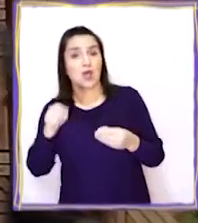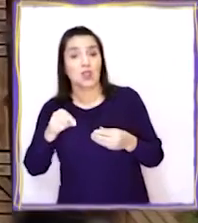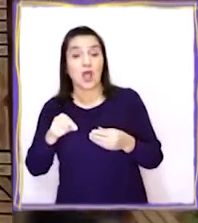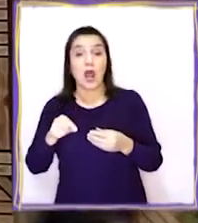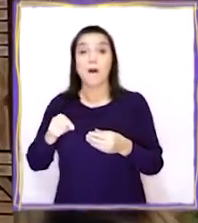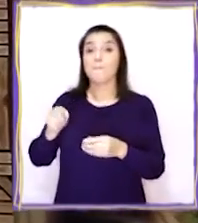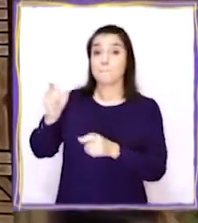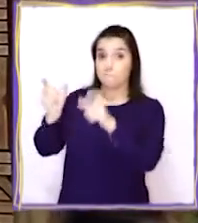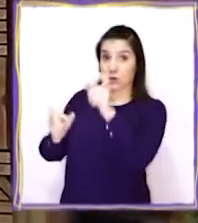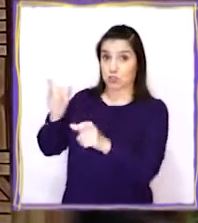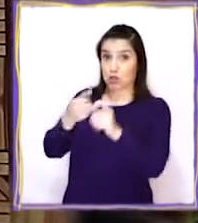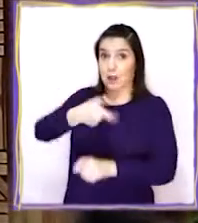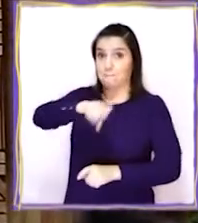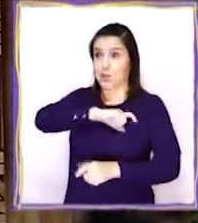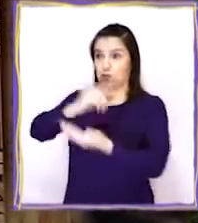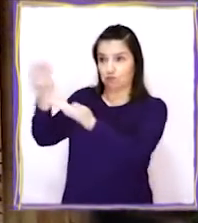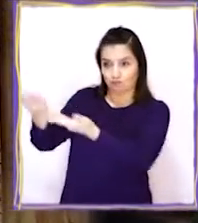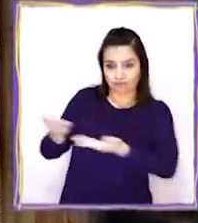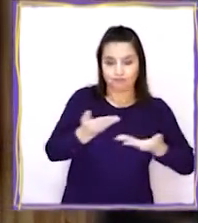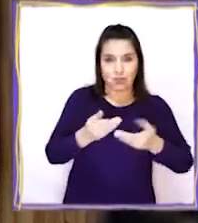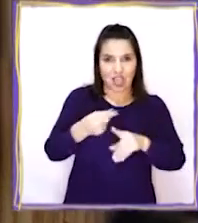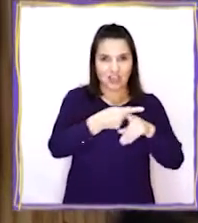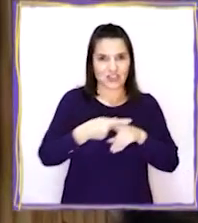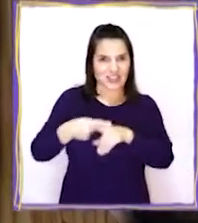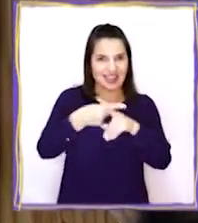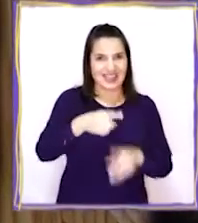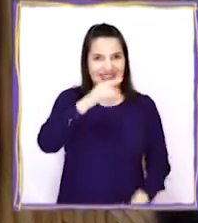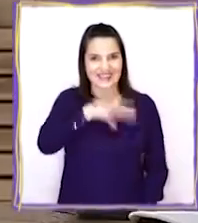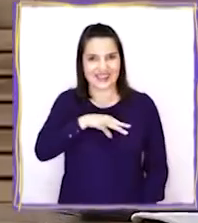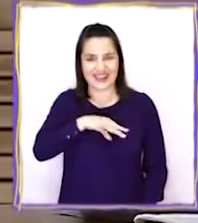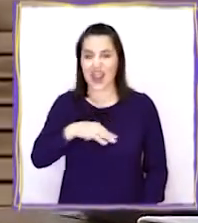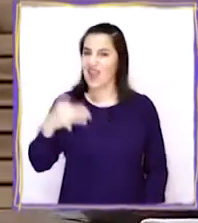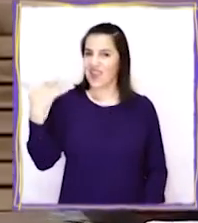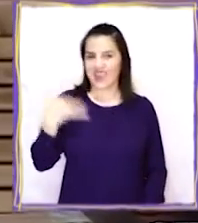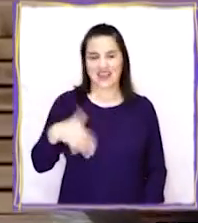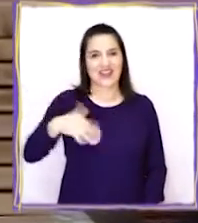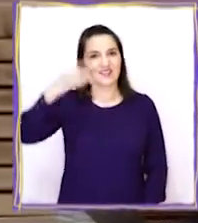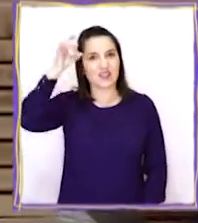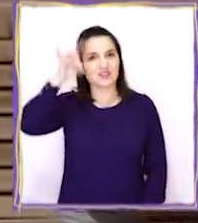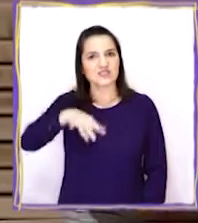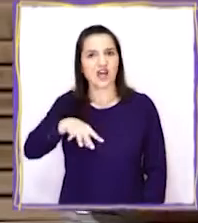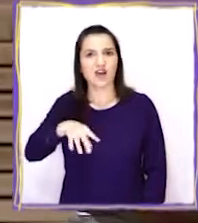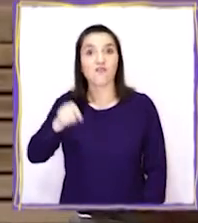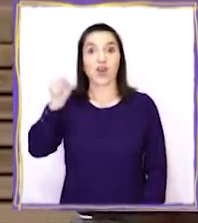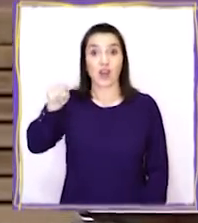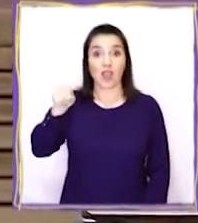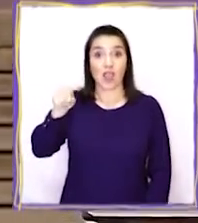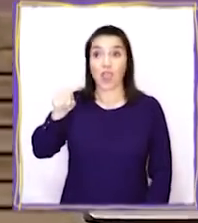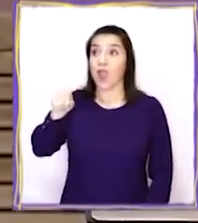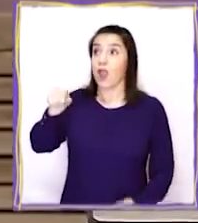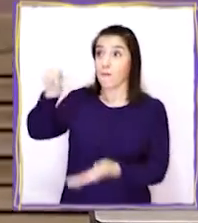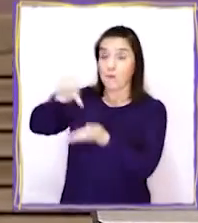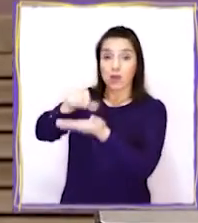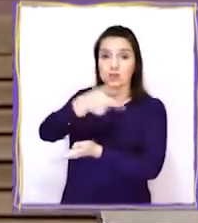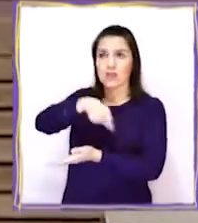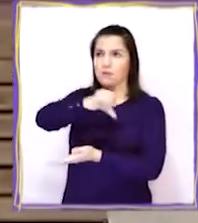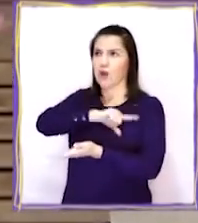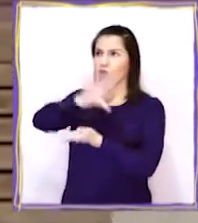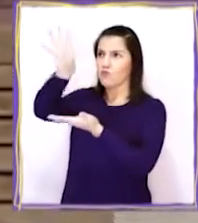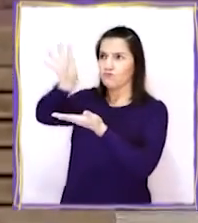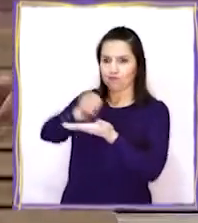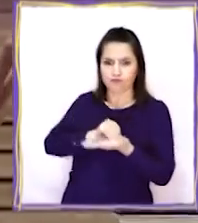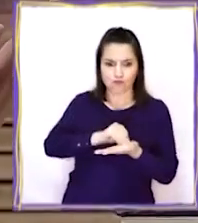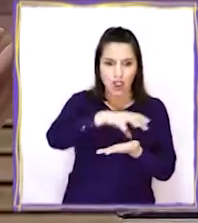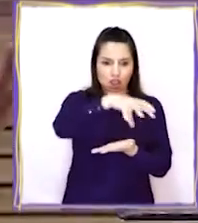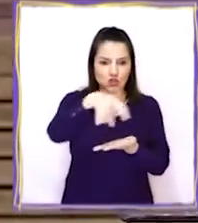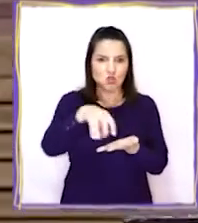los aportes de los españoles a nuestra sociedad chilena. Fue increíble saber que de ellos viene la forma de